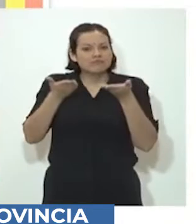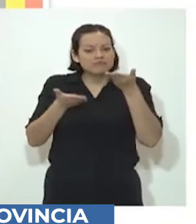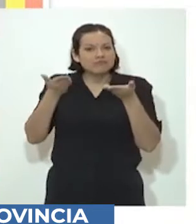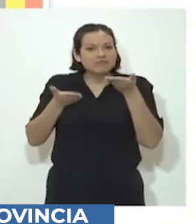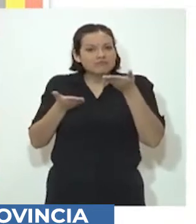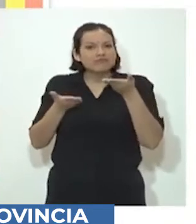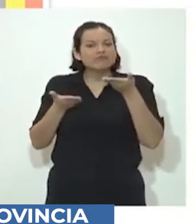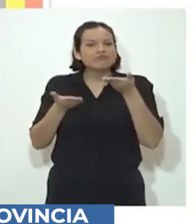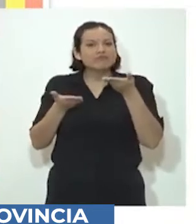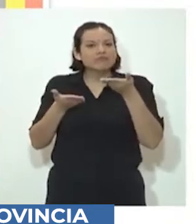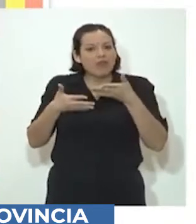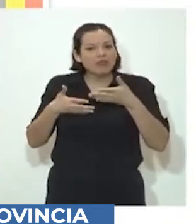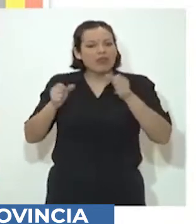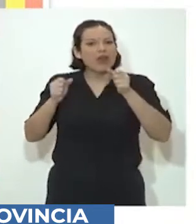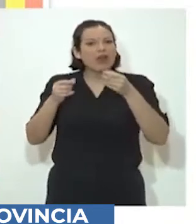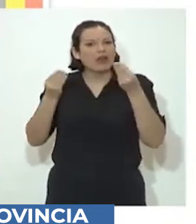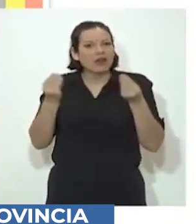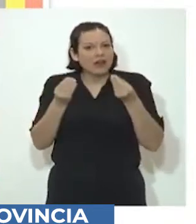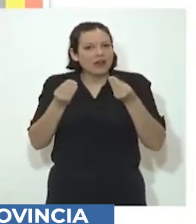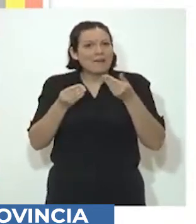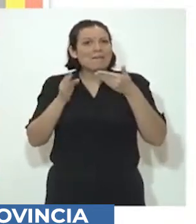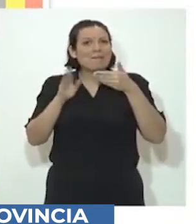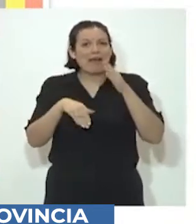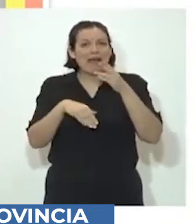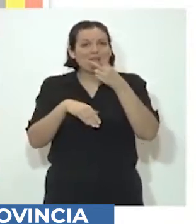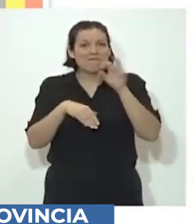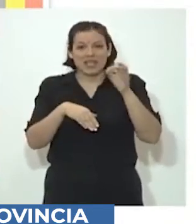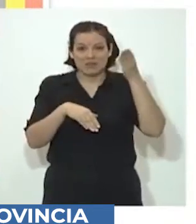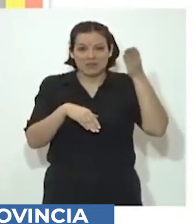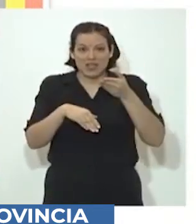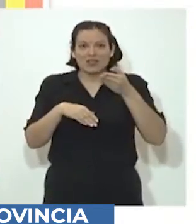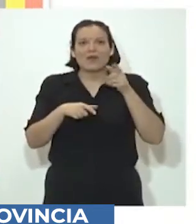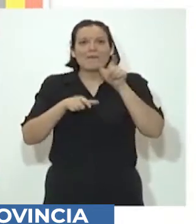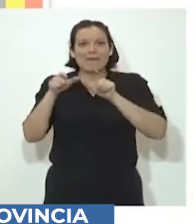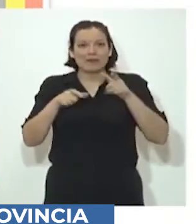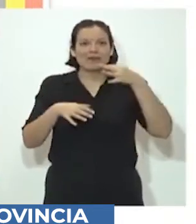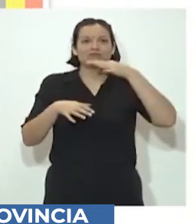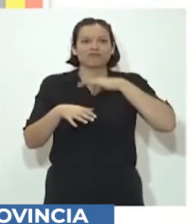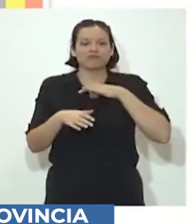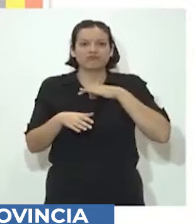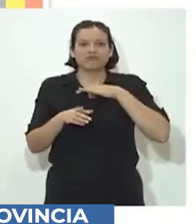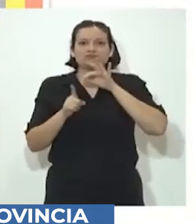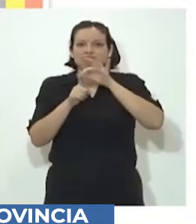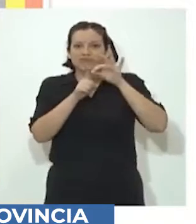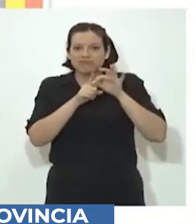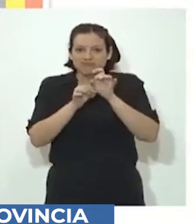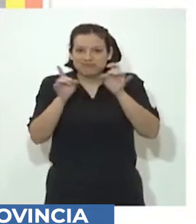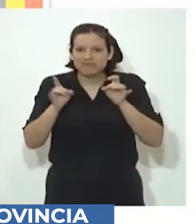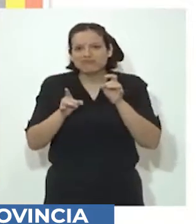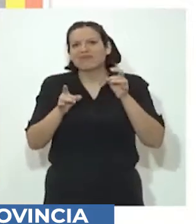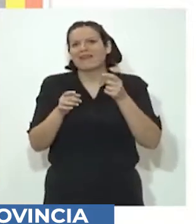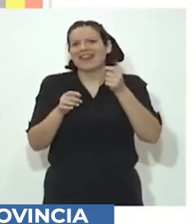evaluó que el aumento de más del 20% en el número de casos se dio prácticamente en todos los